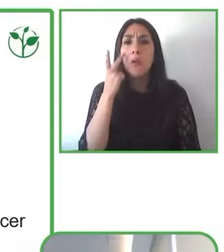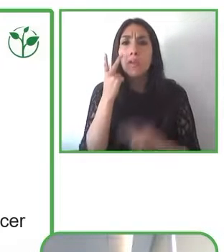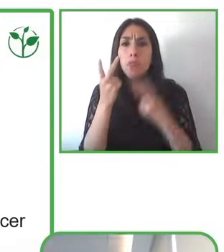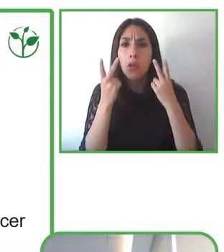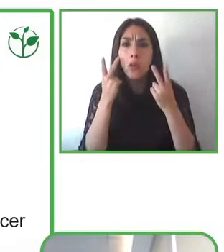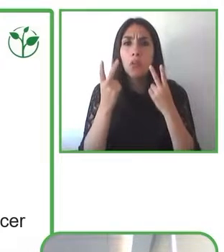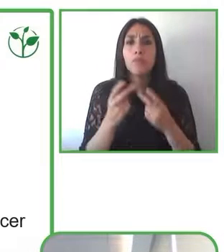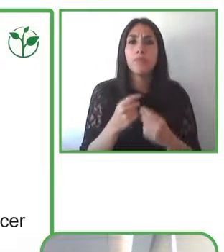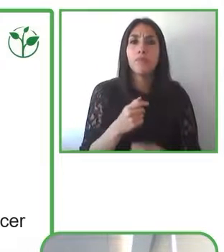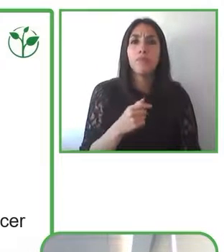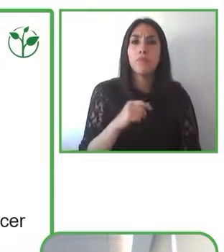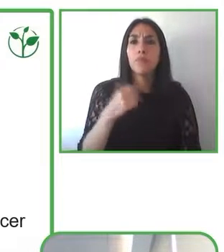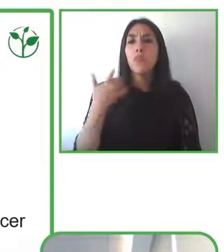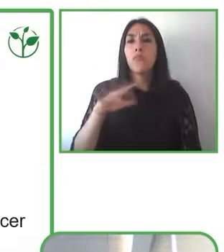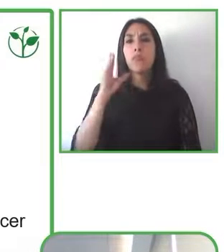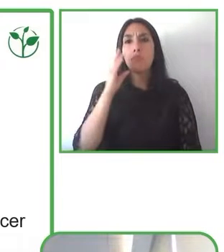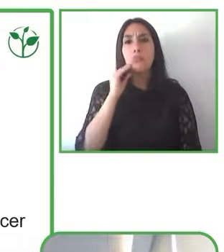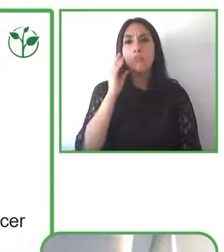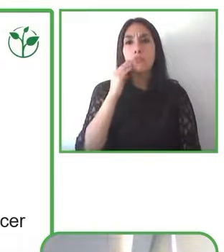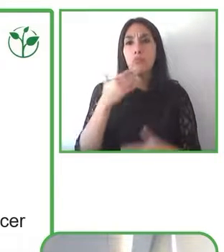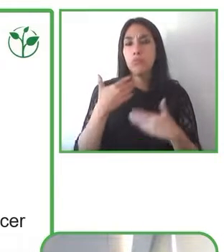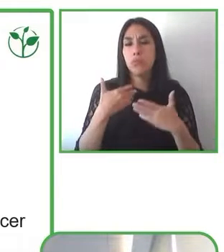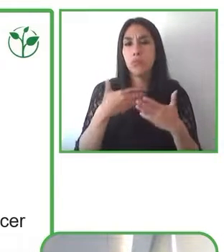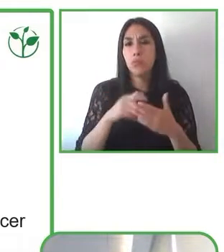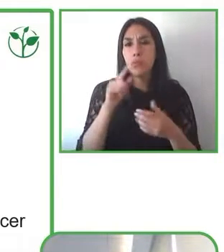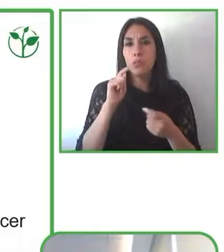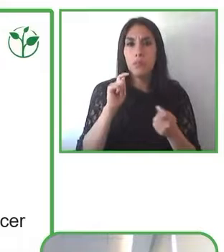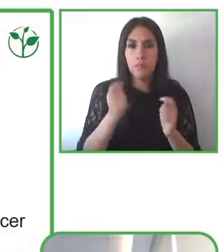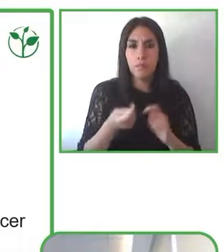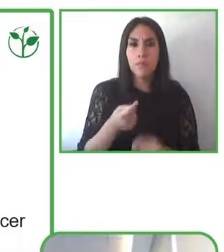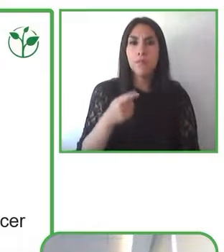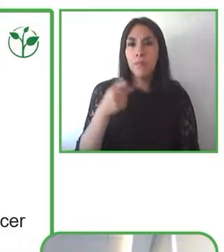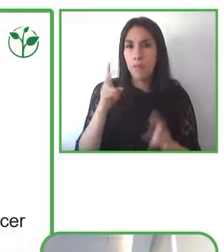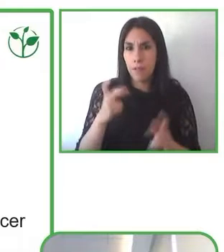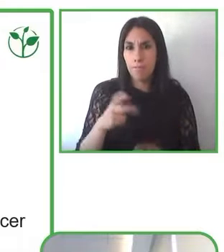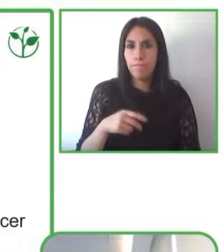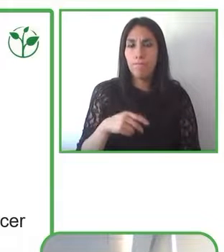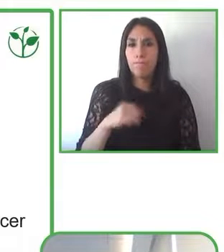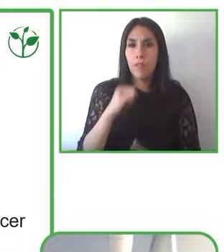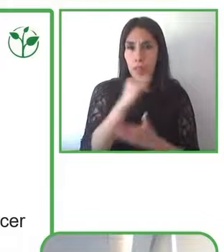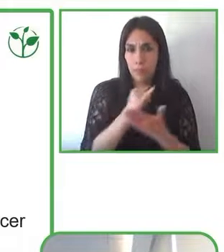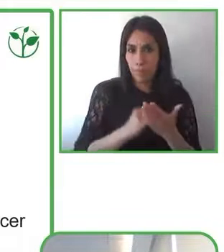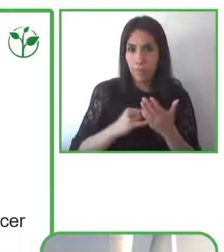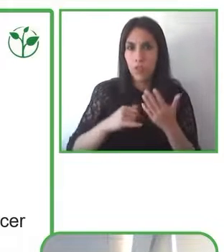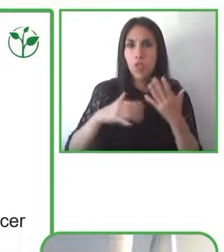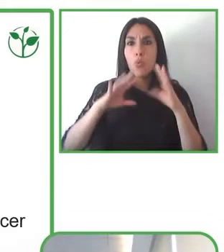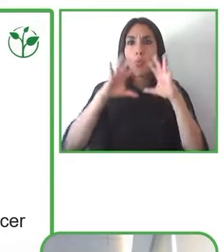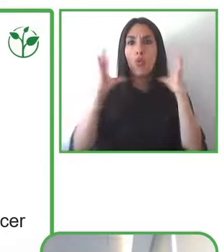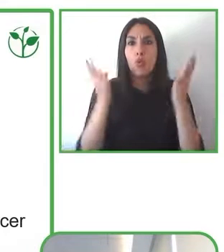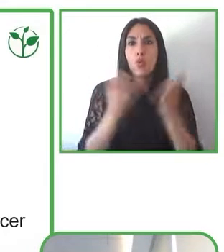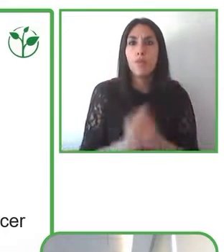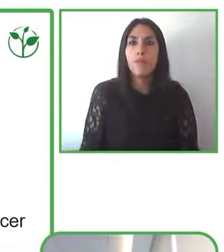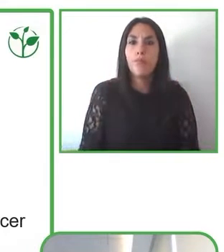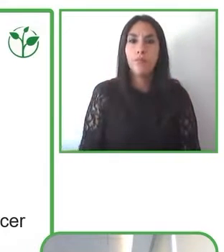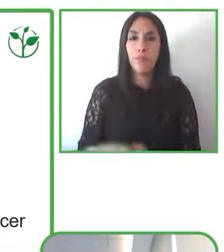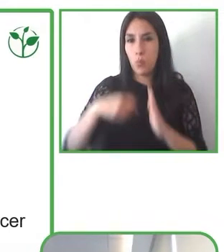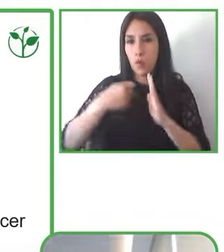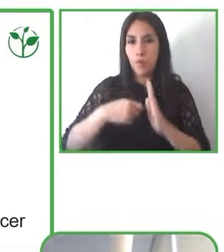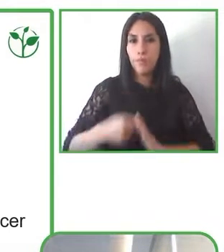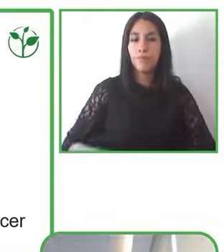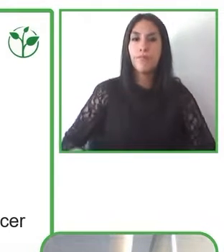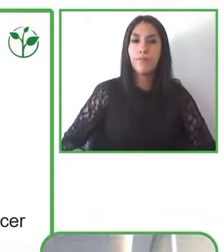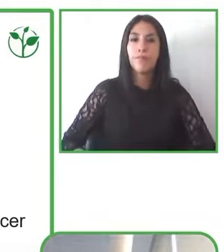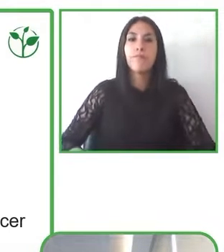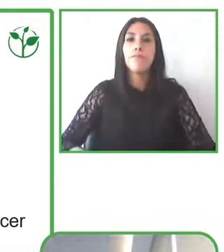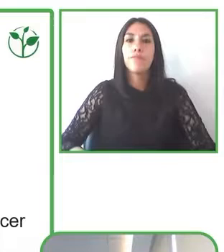el proyecto ciudad accesible trata de un proceso de mejora continua era imposible hacer grandes cambios